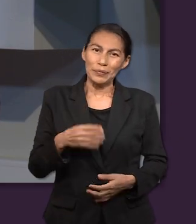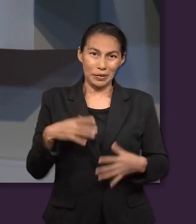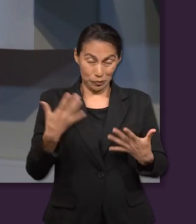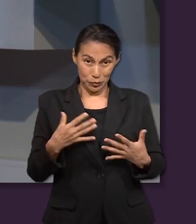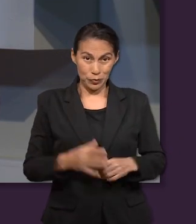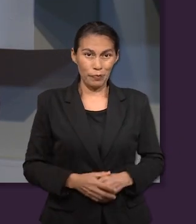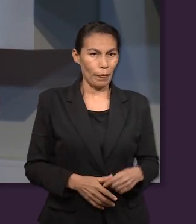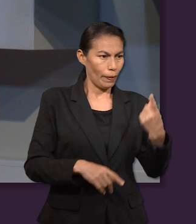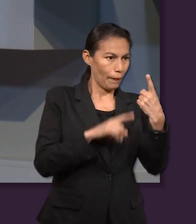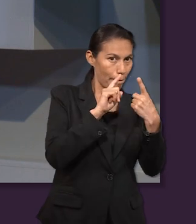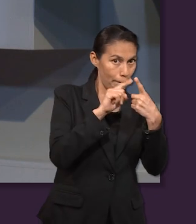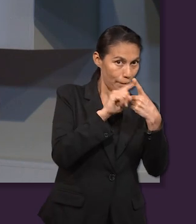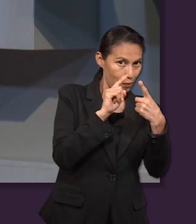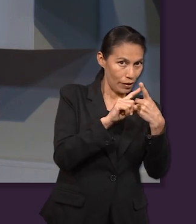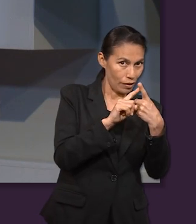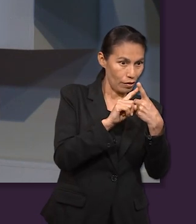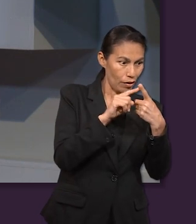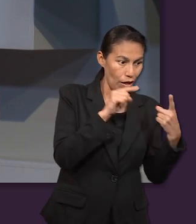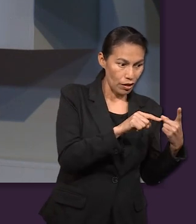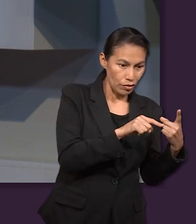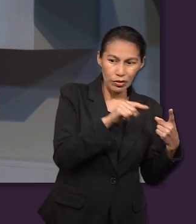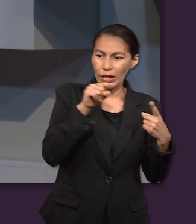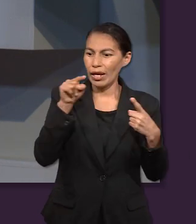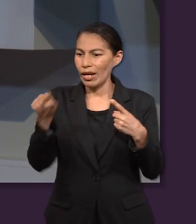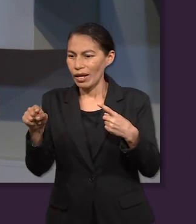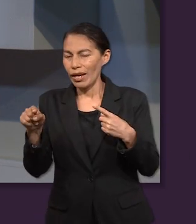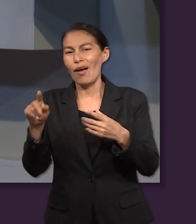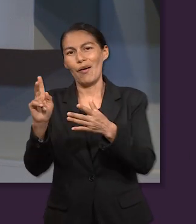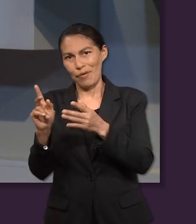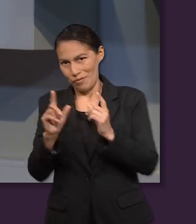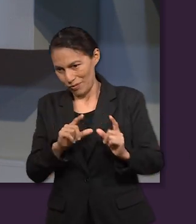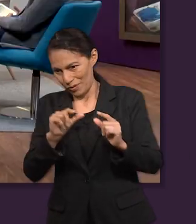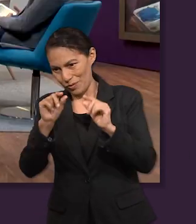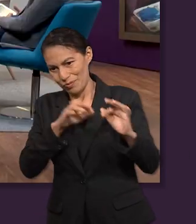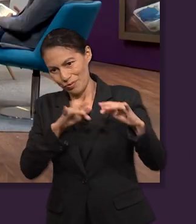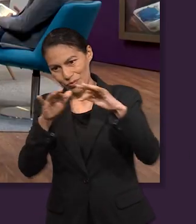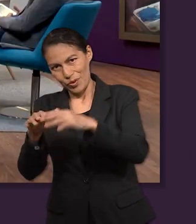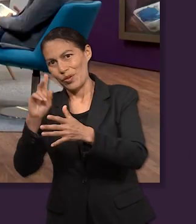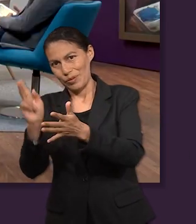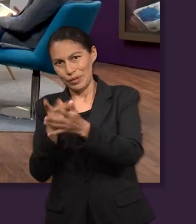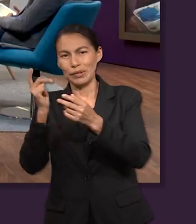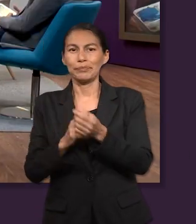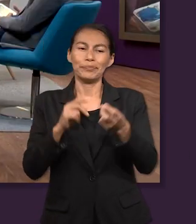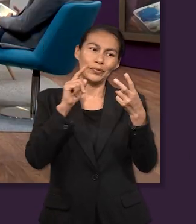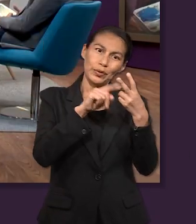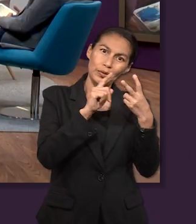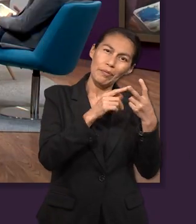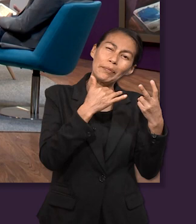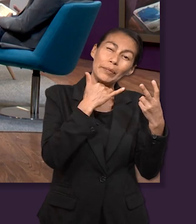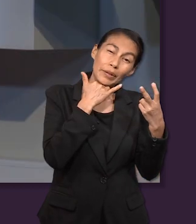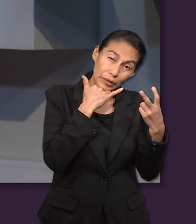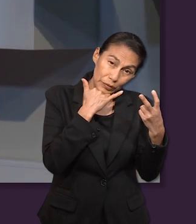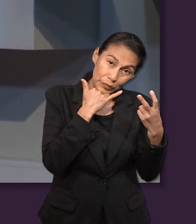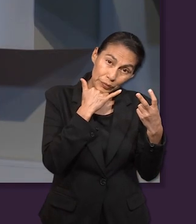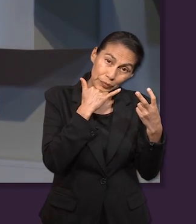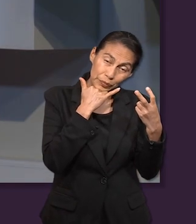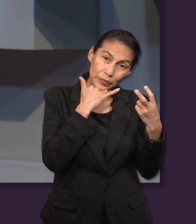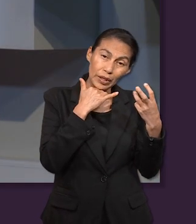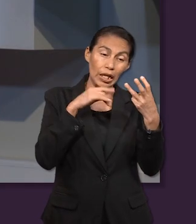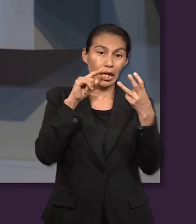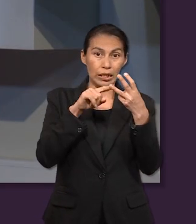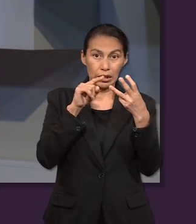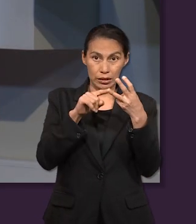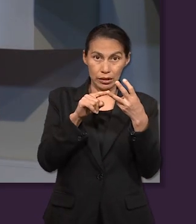Primero, volverán. Segundo, o sea, en el problema hay, perdón. Y por tercero, para cerrar con broche de oro,